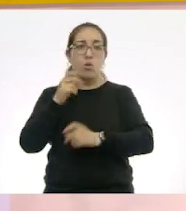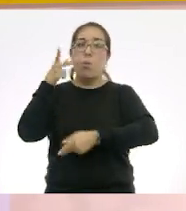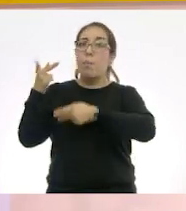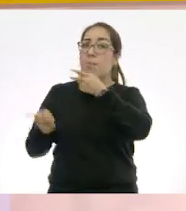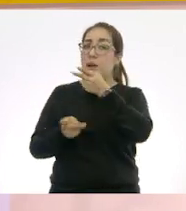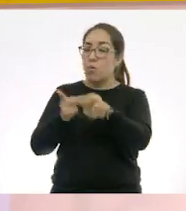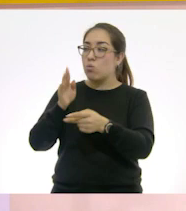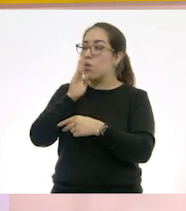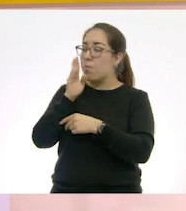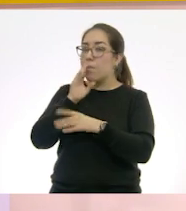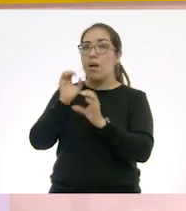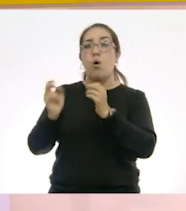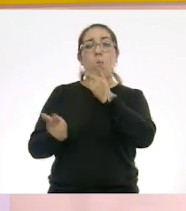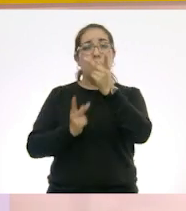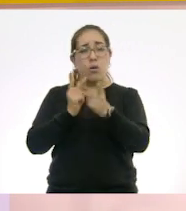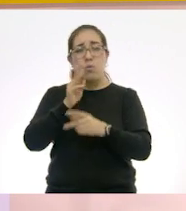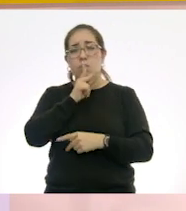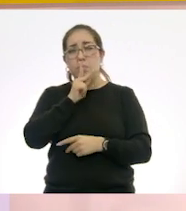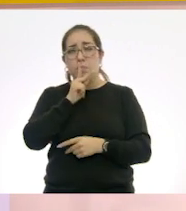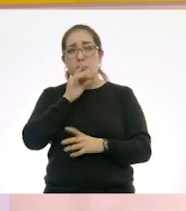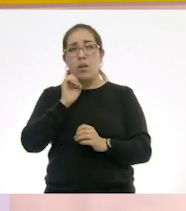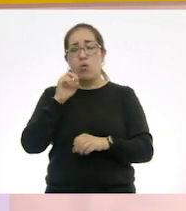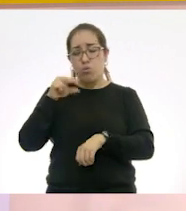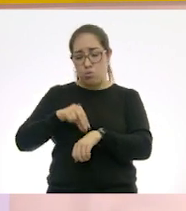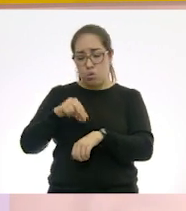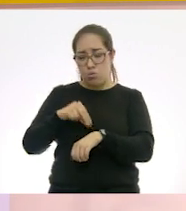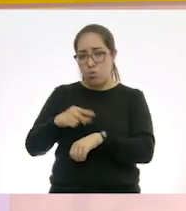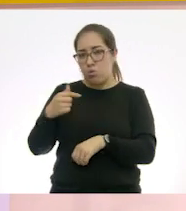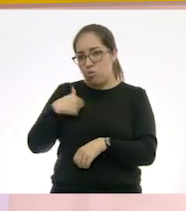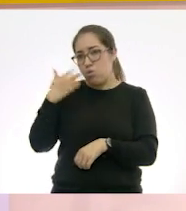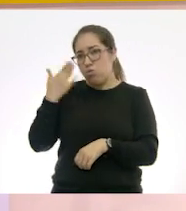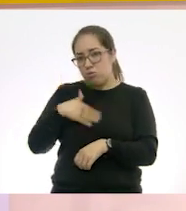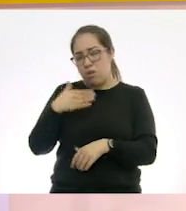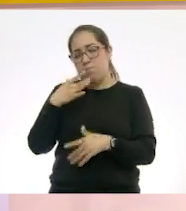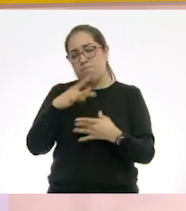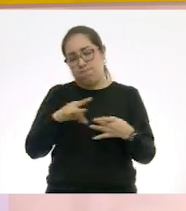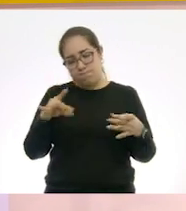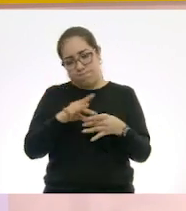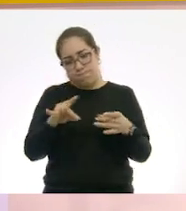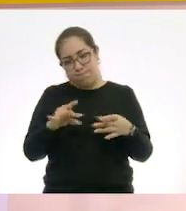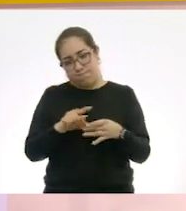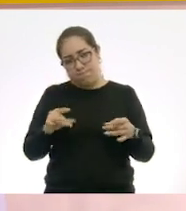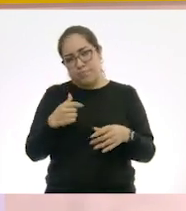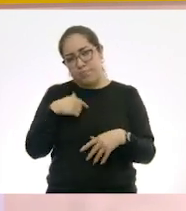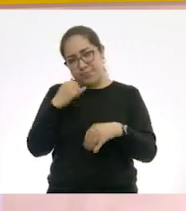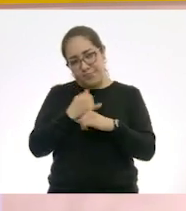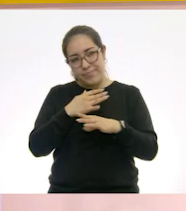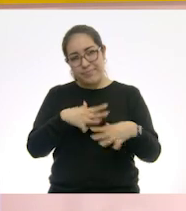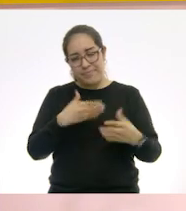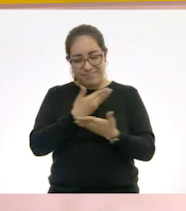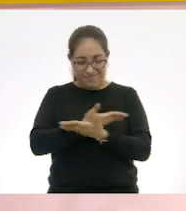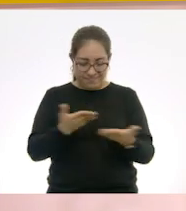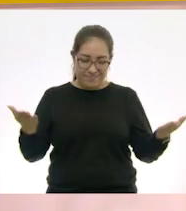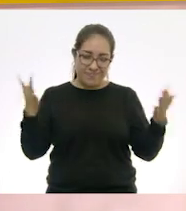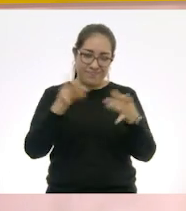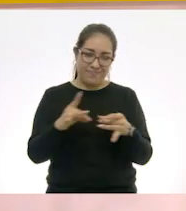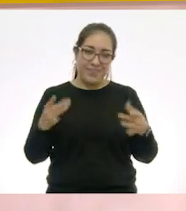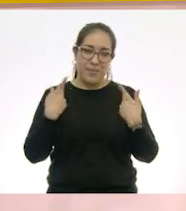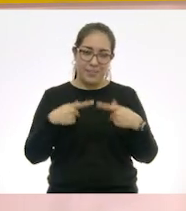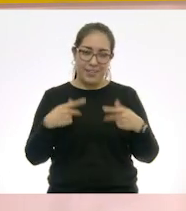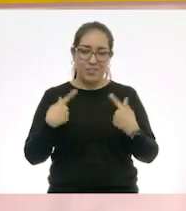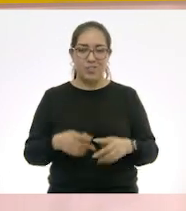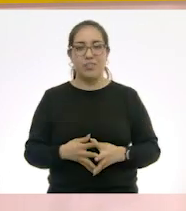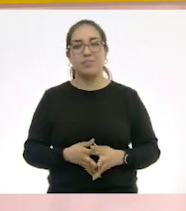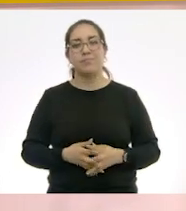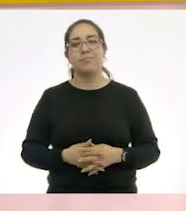O me lo dijo un médico. Y así es como yo voy a proporcionarles. A decirles la información